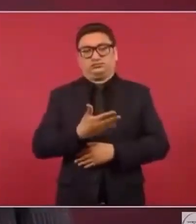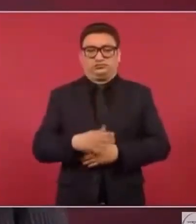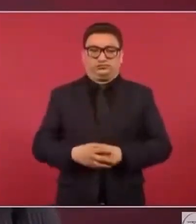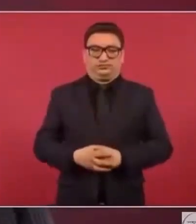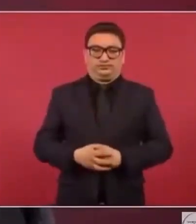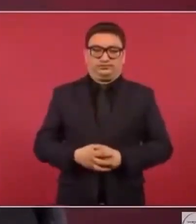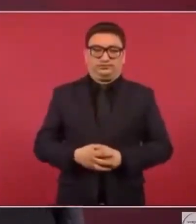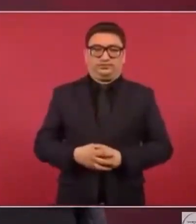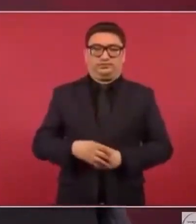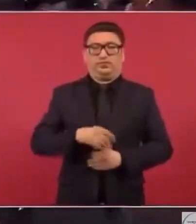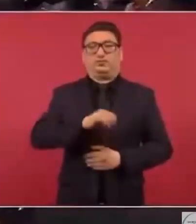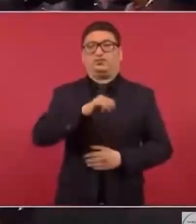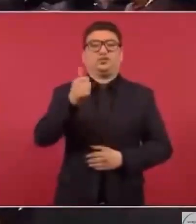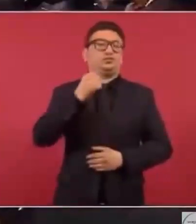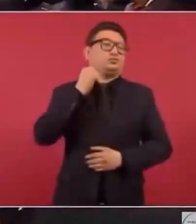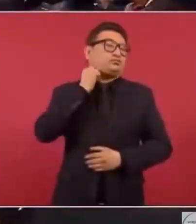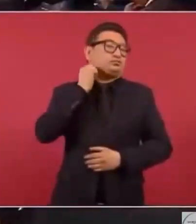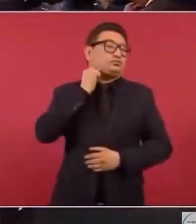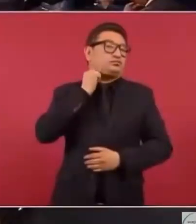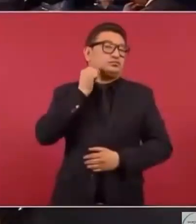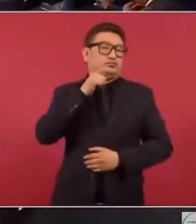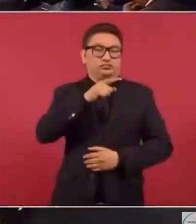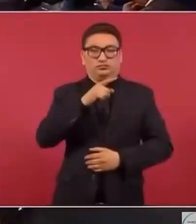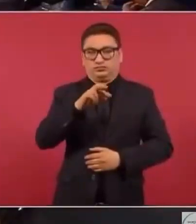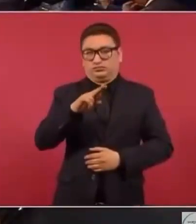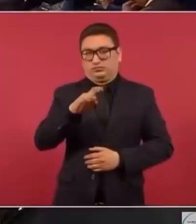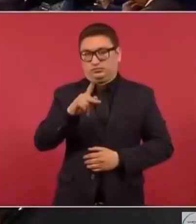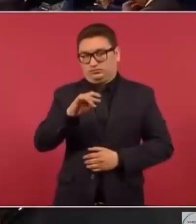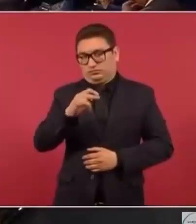Y el otro senador republicano, como aquí se dijo,